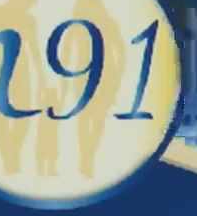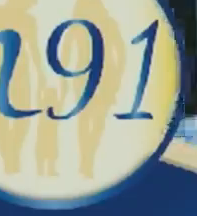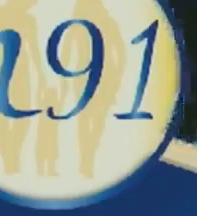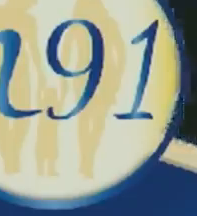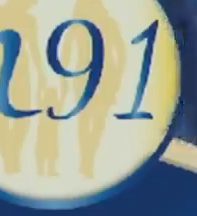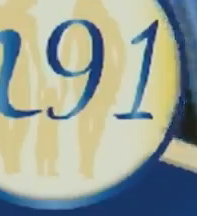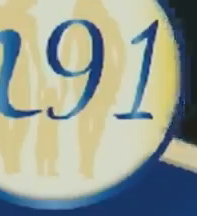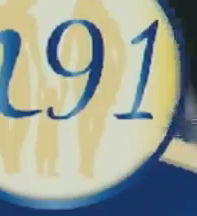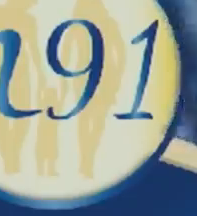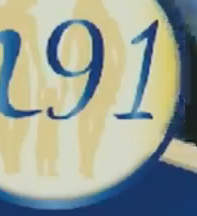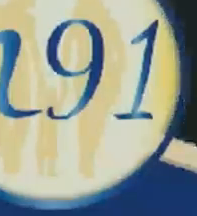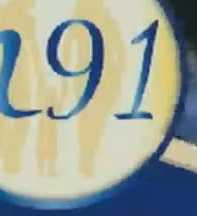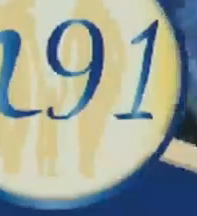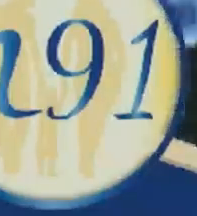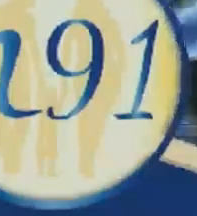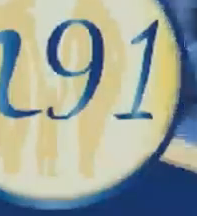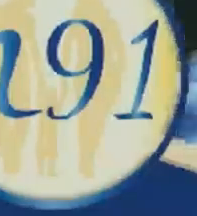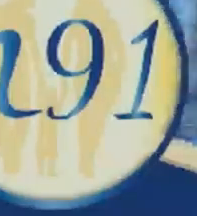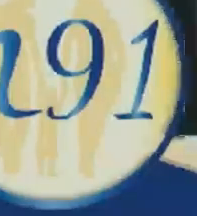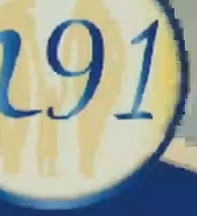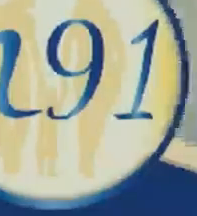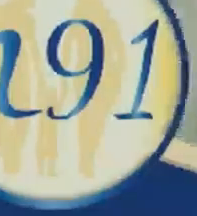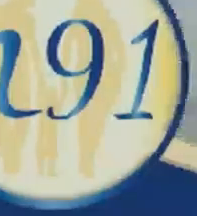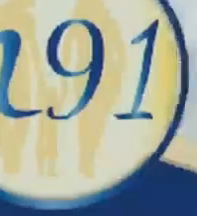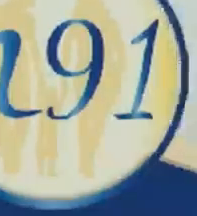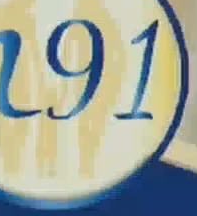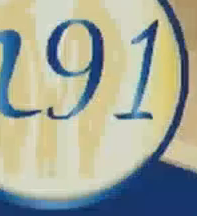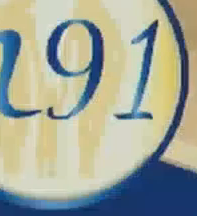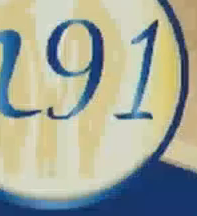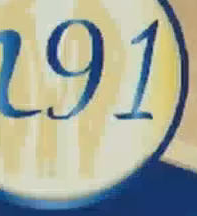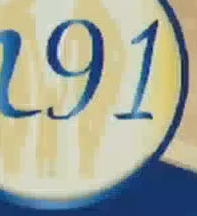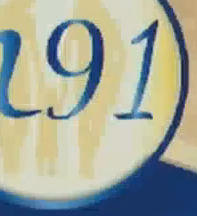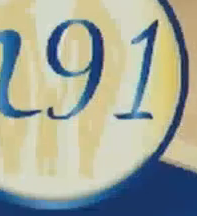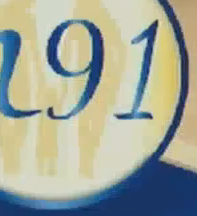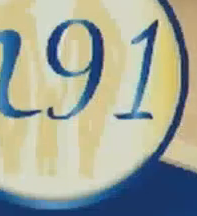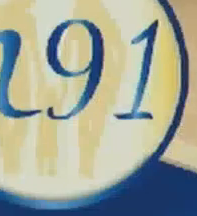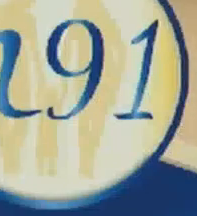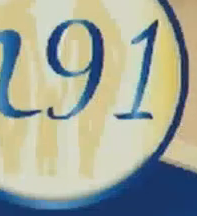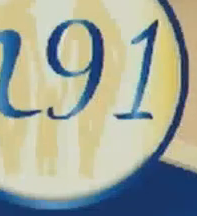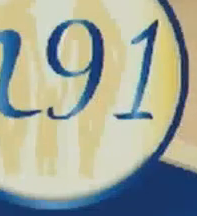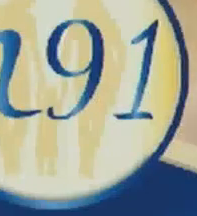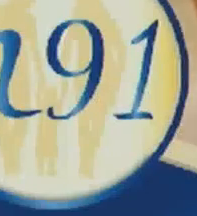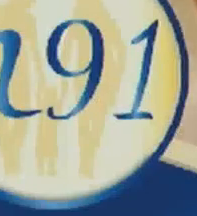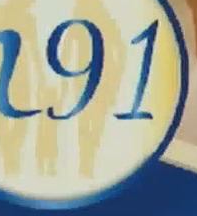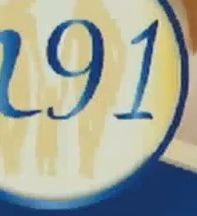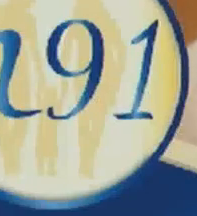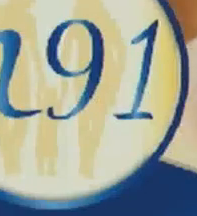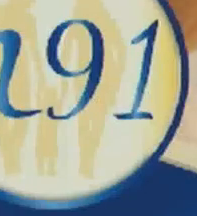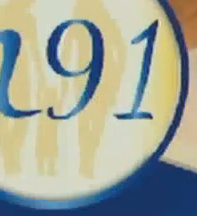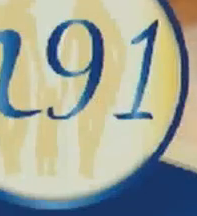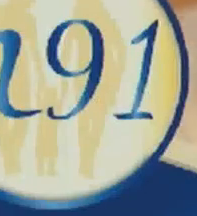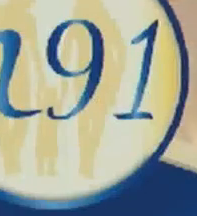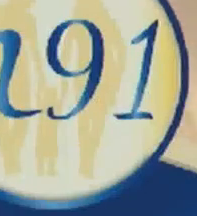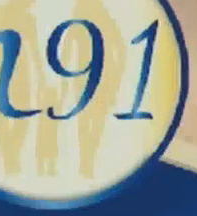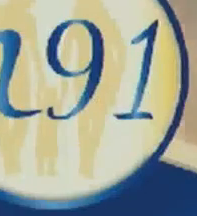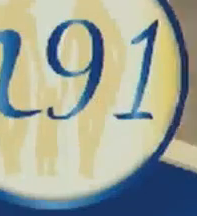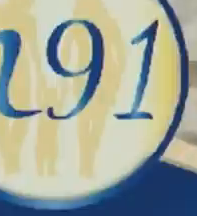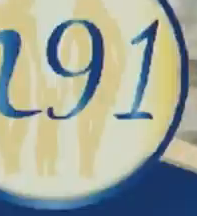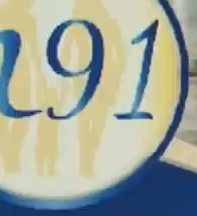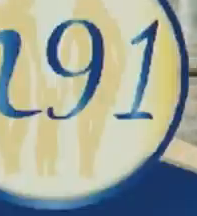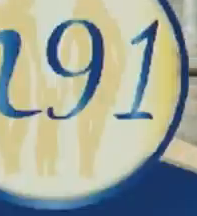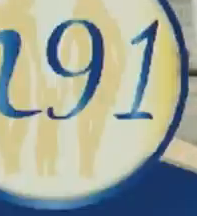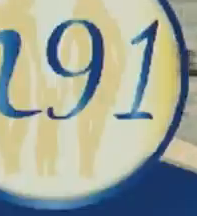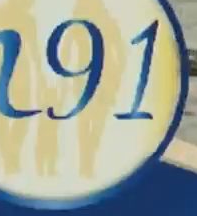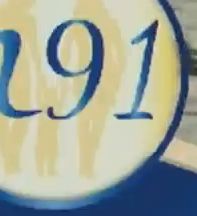necesita, minerales, vitaminas, aminoácidos y ácidos grasos, para huesos, músculos, pulmones, cerebro, ojos, uñas y piel,